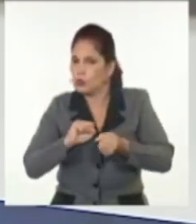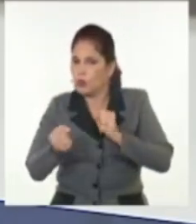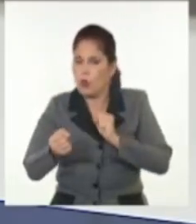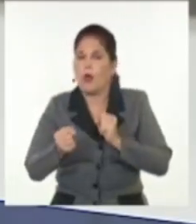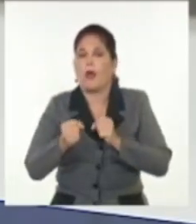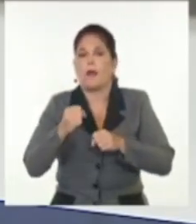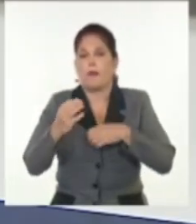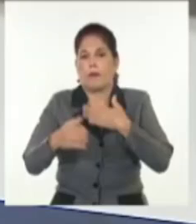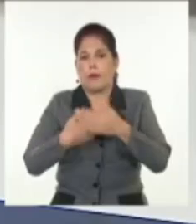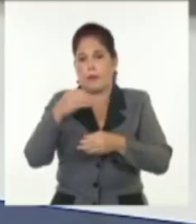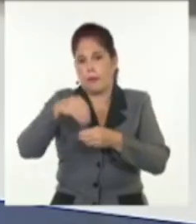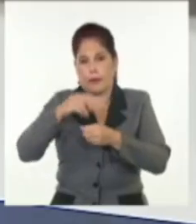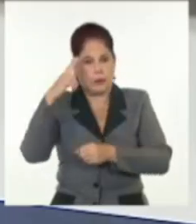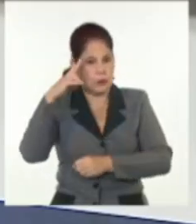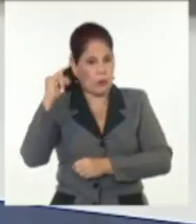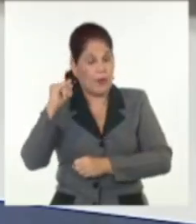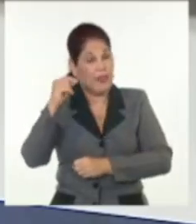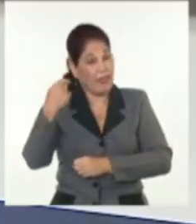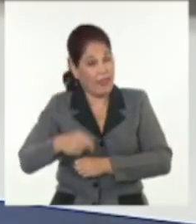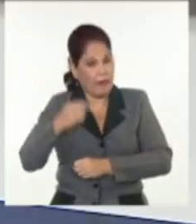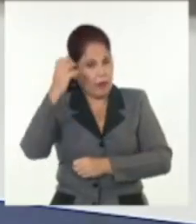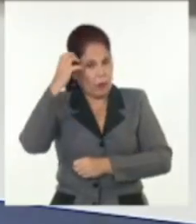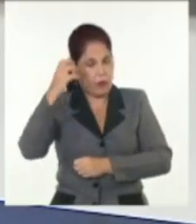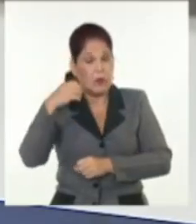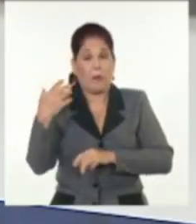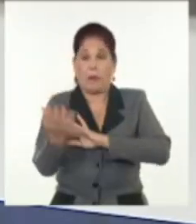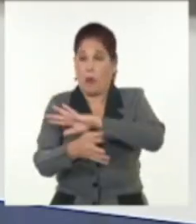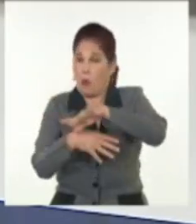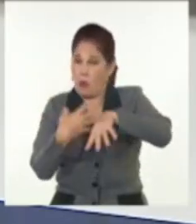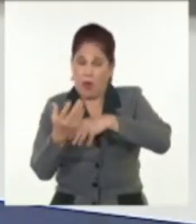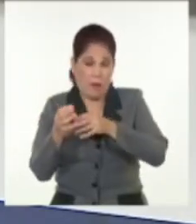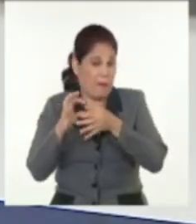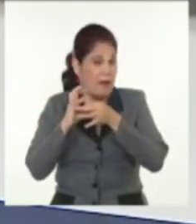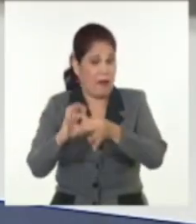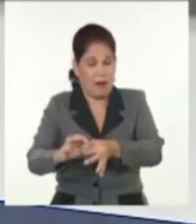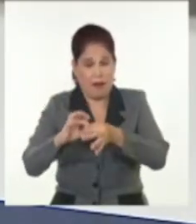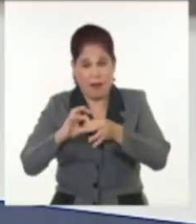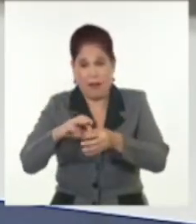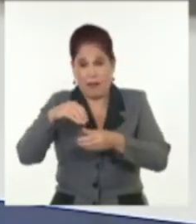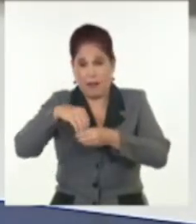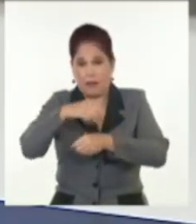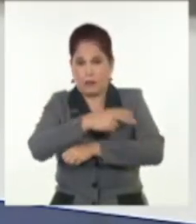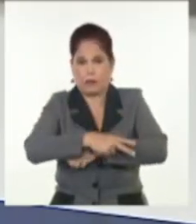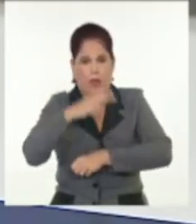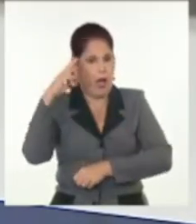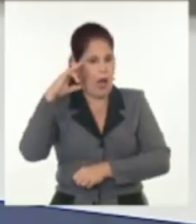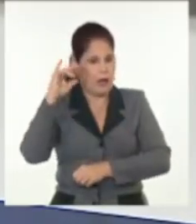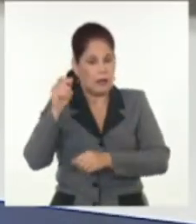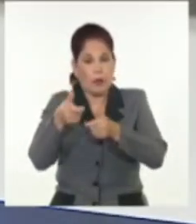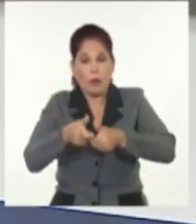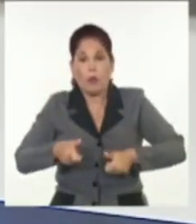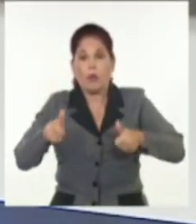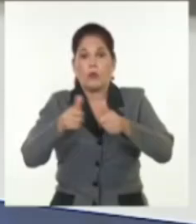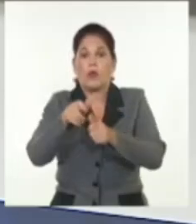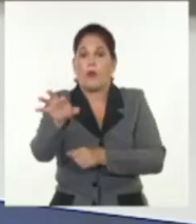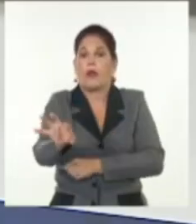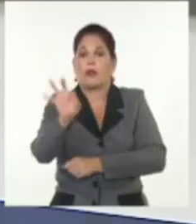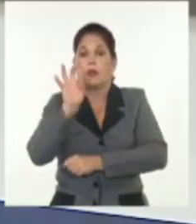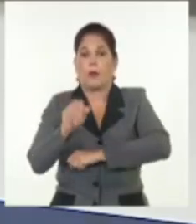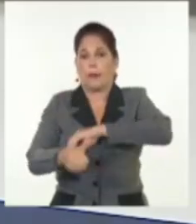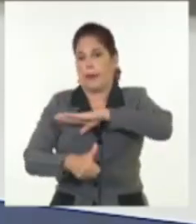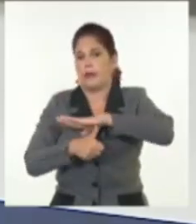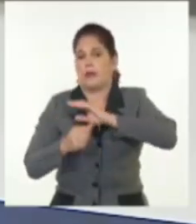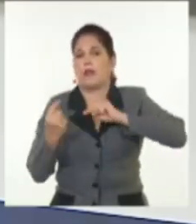e intentar gobernar en medio de una violencia pandillera desbordada. Este Consejo eligió un nuevo presidente, dado el sistema